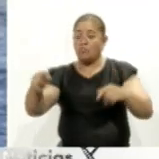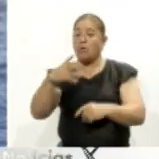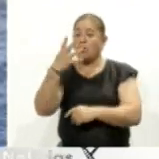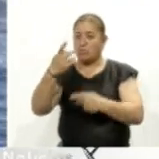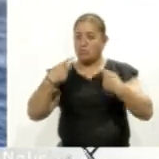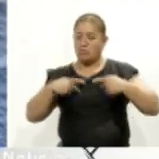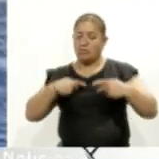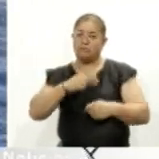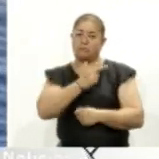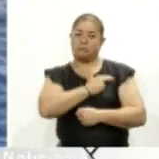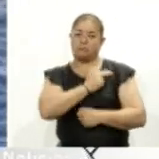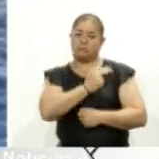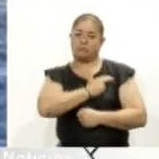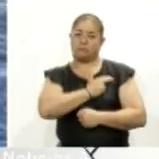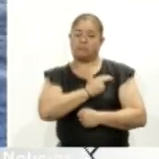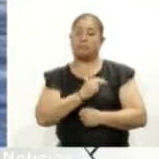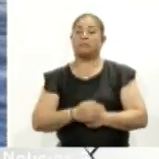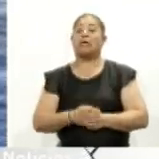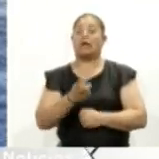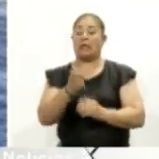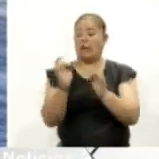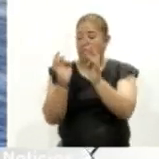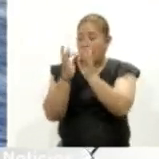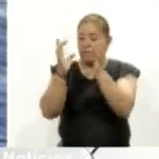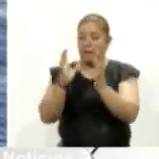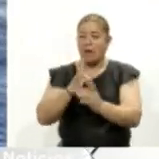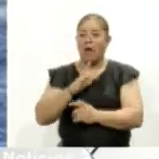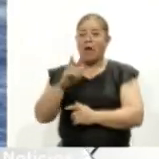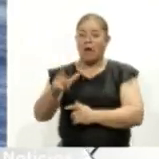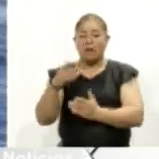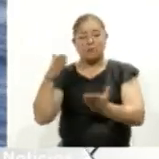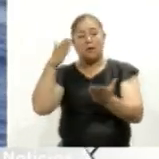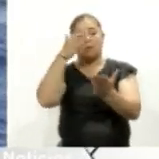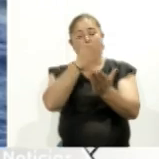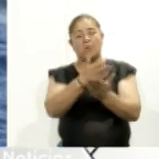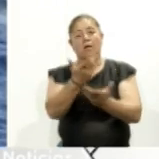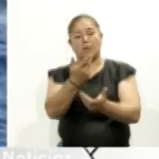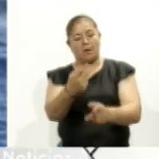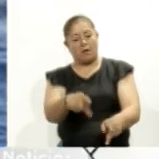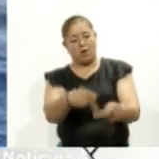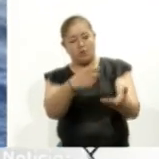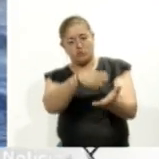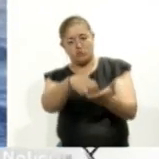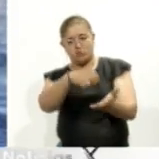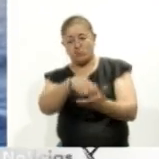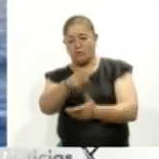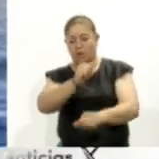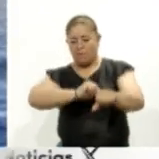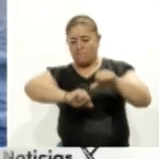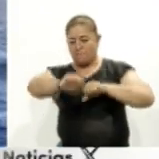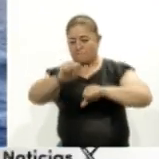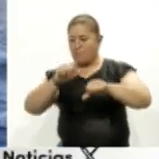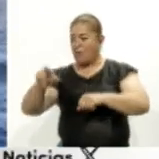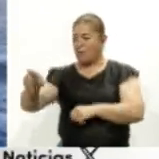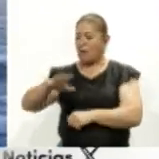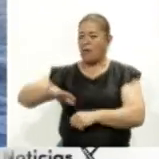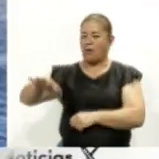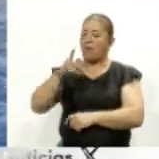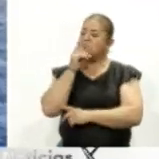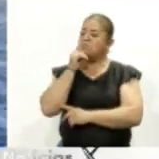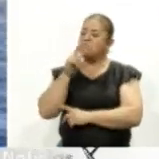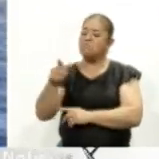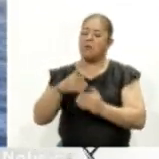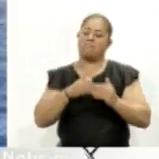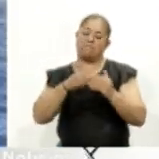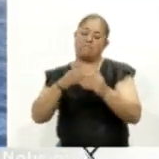heridos los incidentes se produjeron en el marco de una misión de abastecimiento y reemplazo de las tropas filipinas estacionadas en el